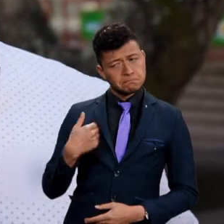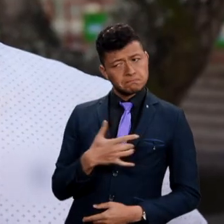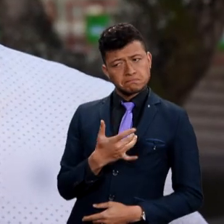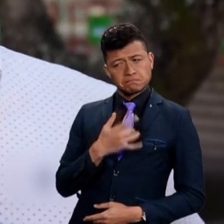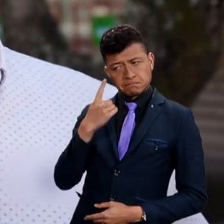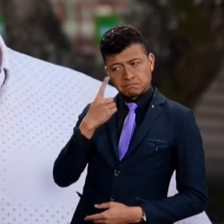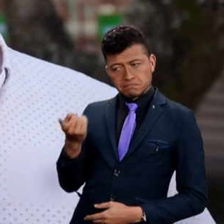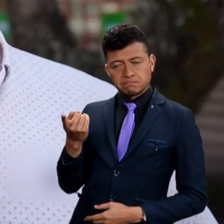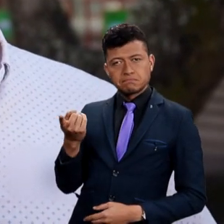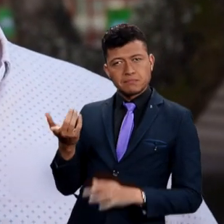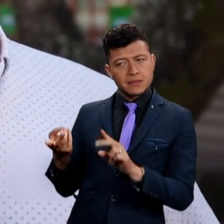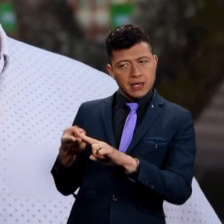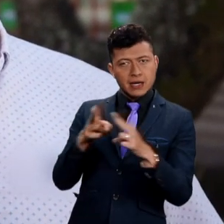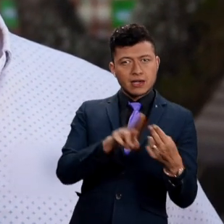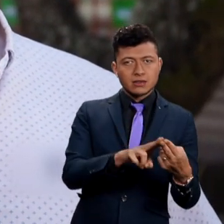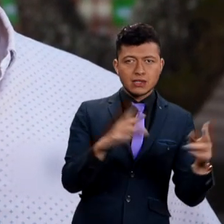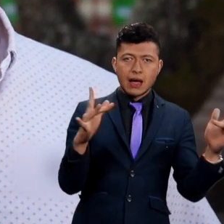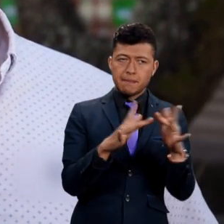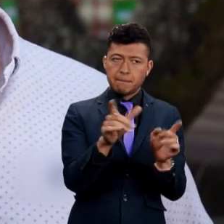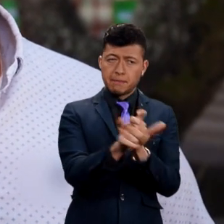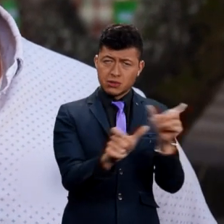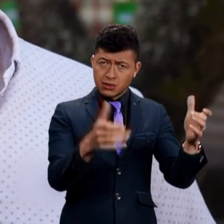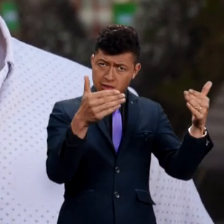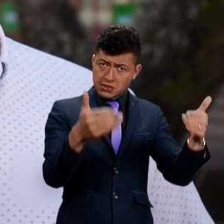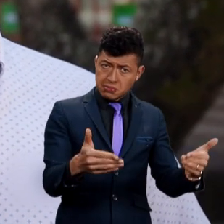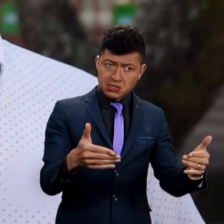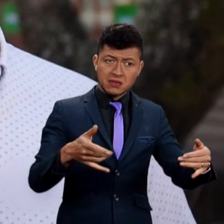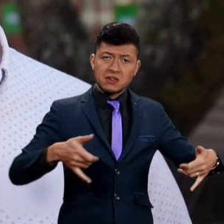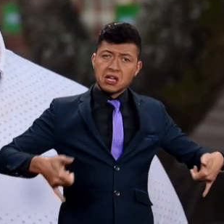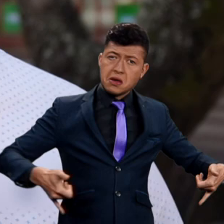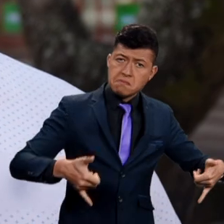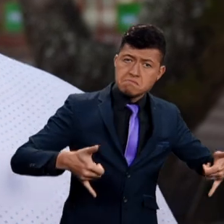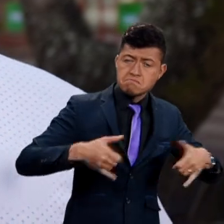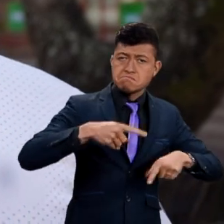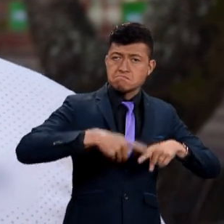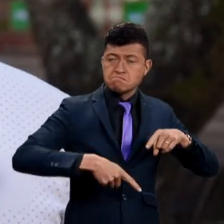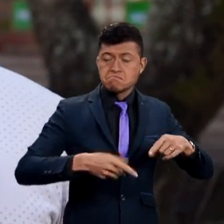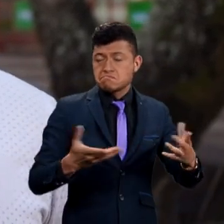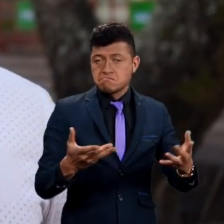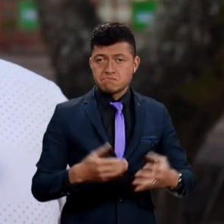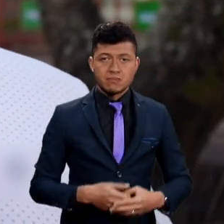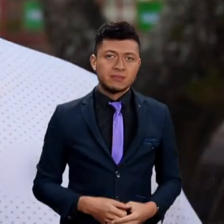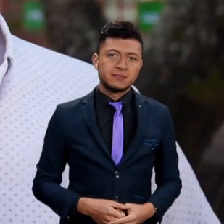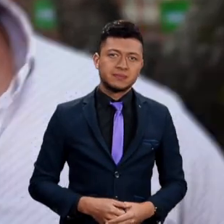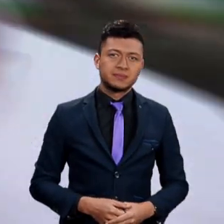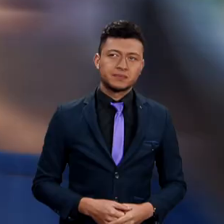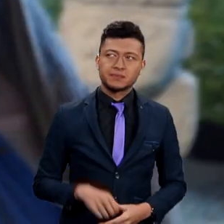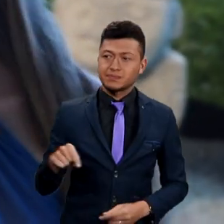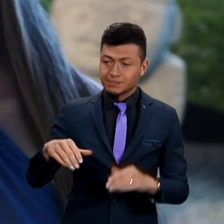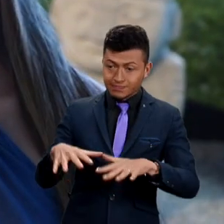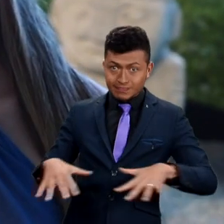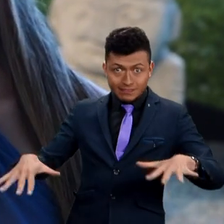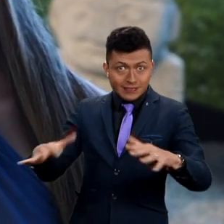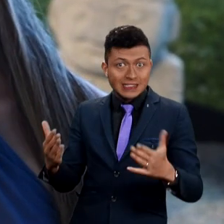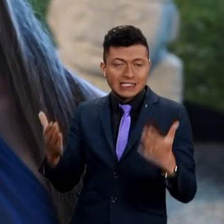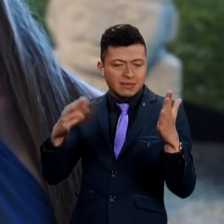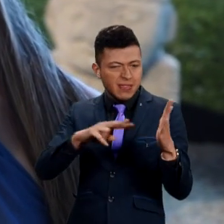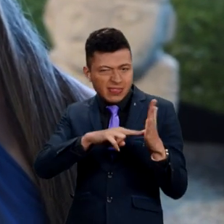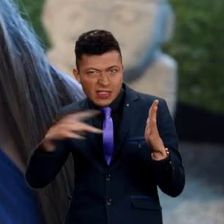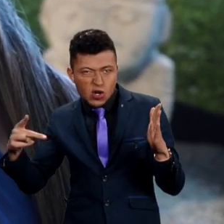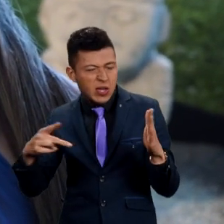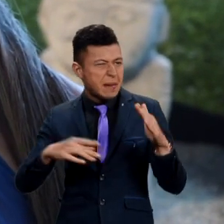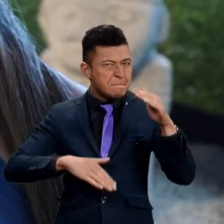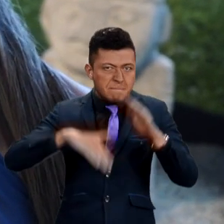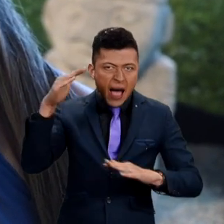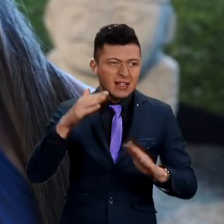Creo que hace referencia a las personas con movilidad con un tipo de discapacidad, movilidad reducida. Este espacio es el que nos